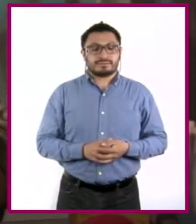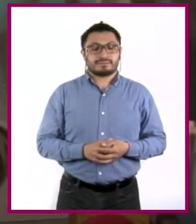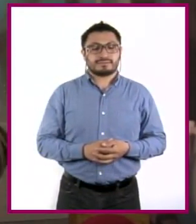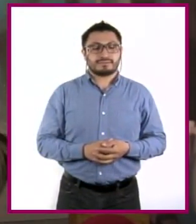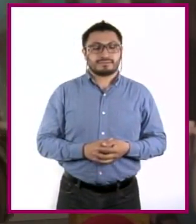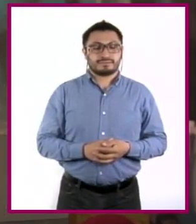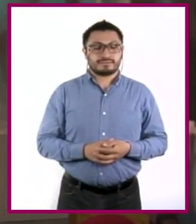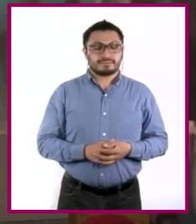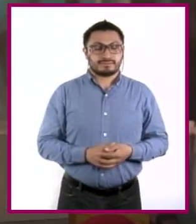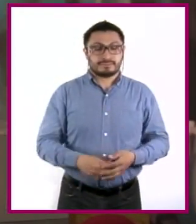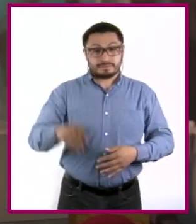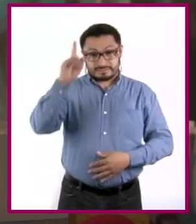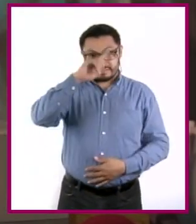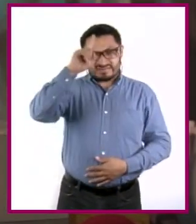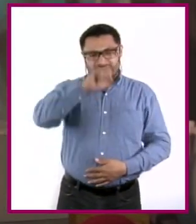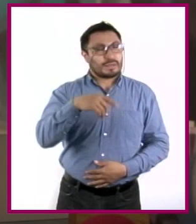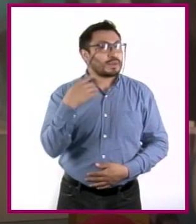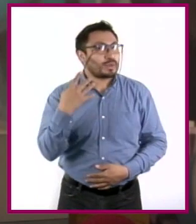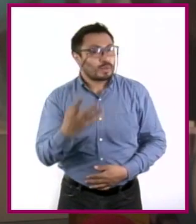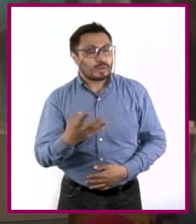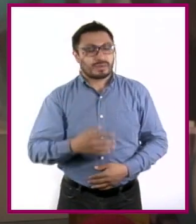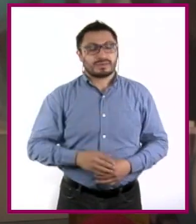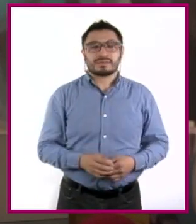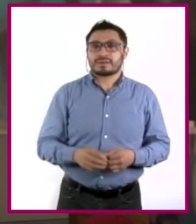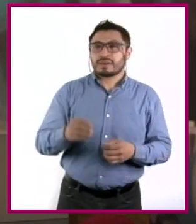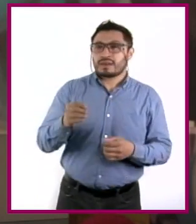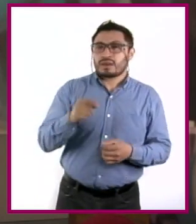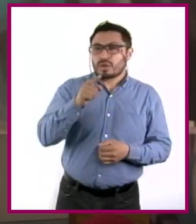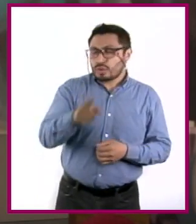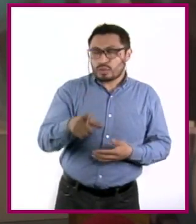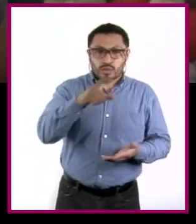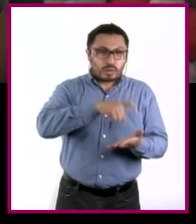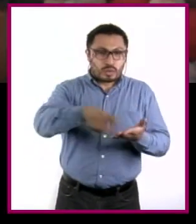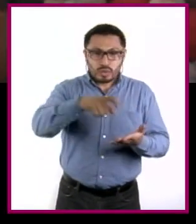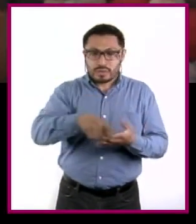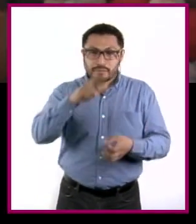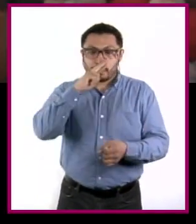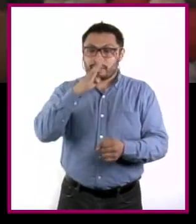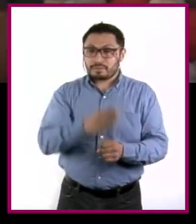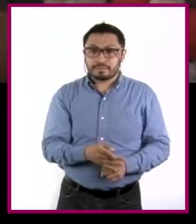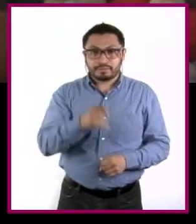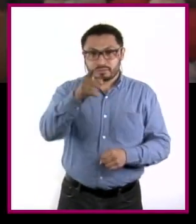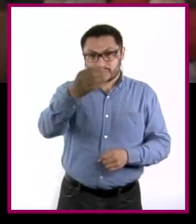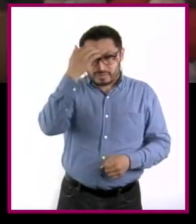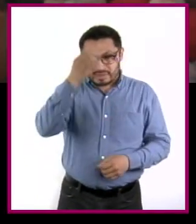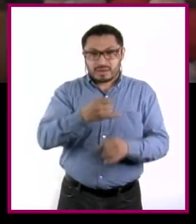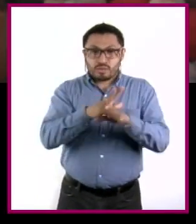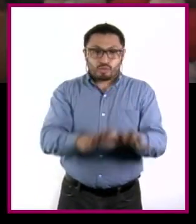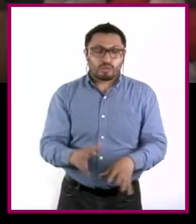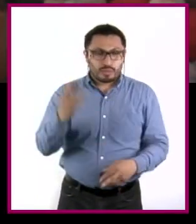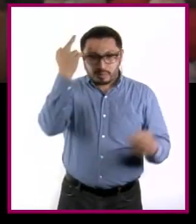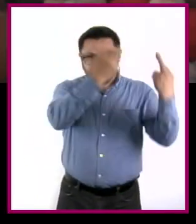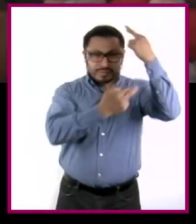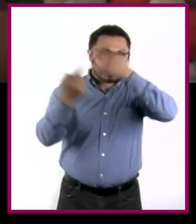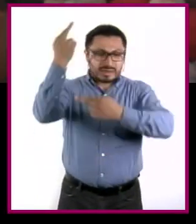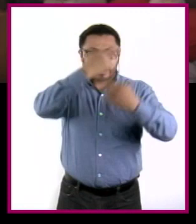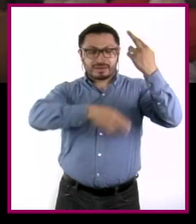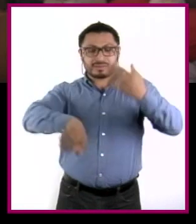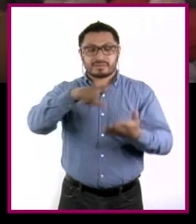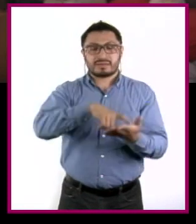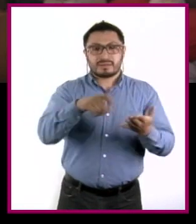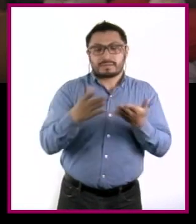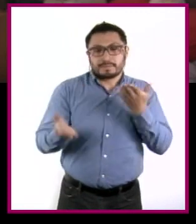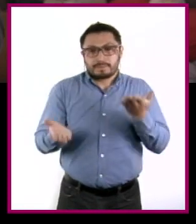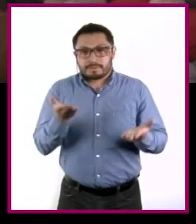¡Illa! Consejo ninja número cuatro. Consume responsablemente. Infórmate, analiza tus compras, compara